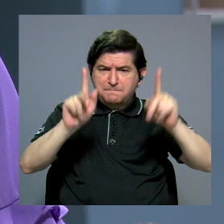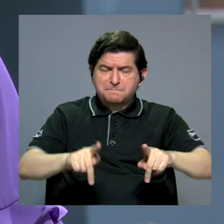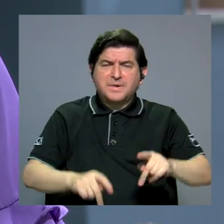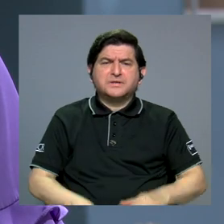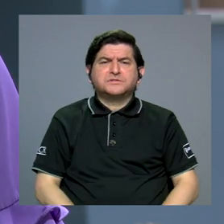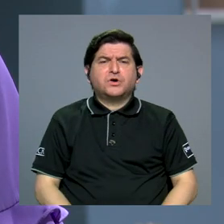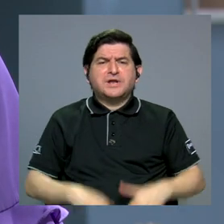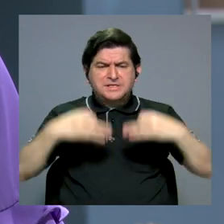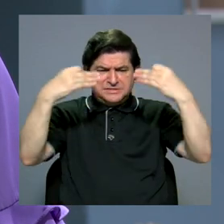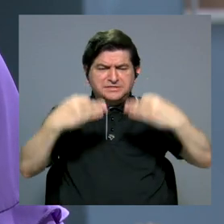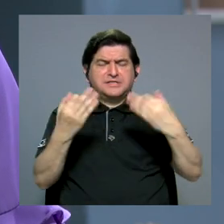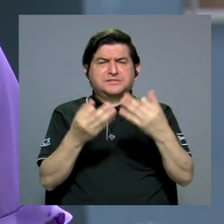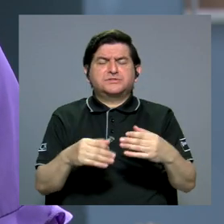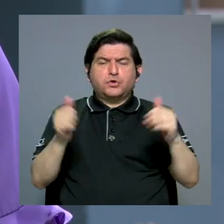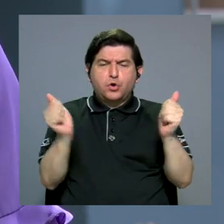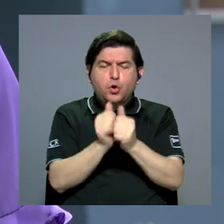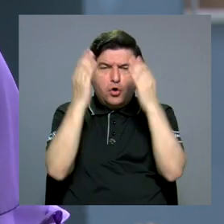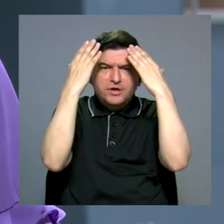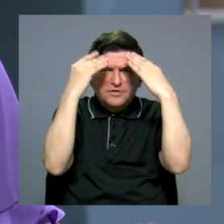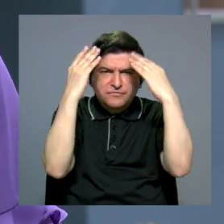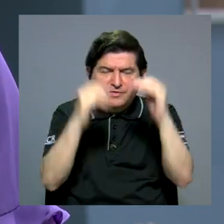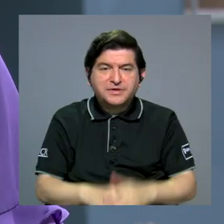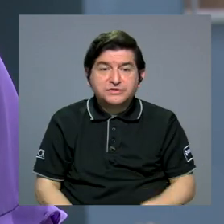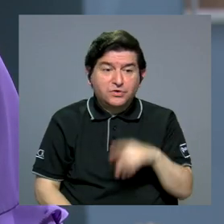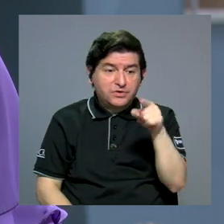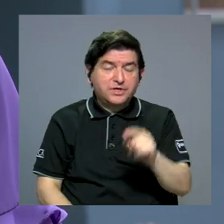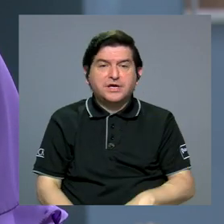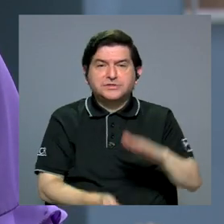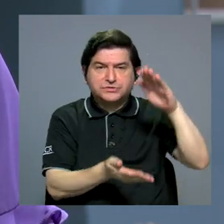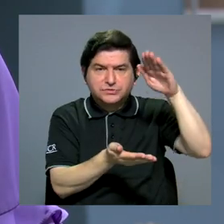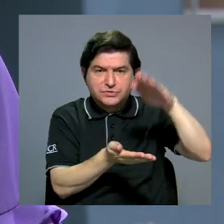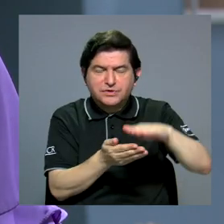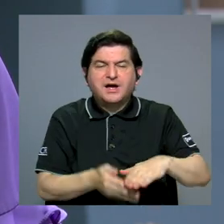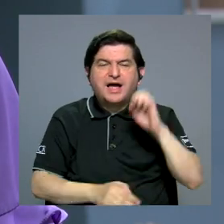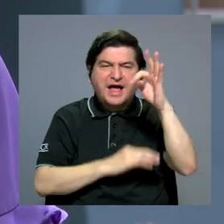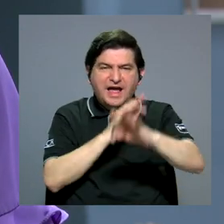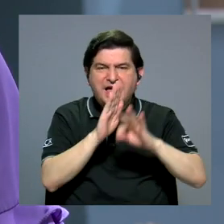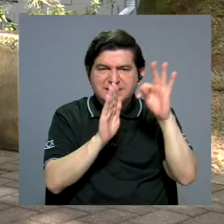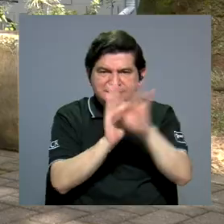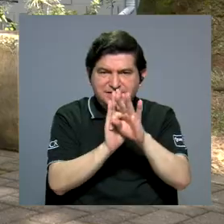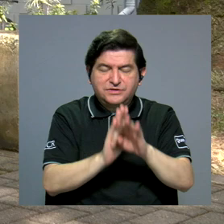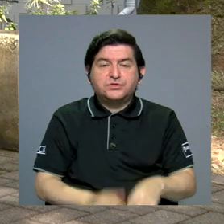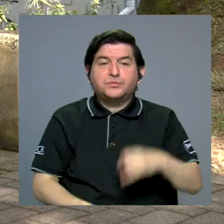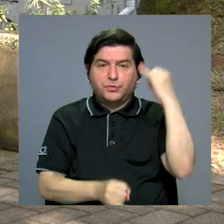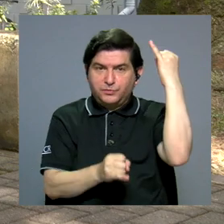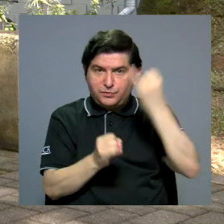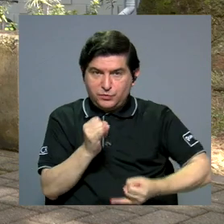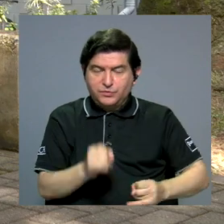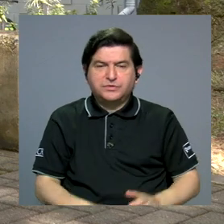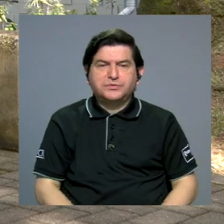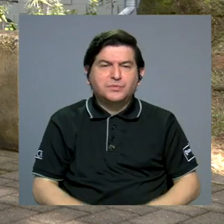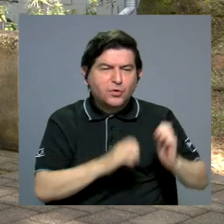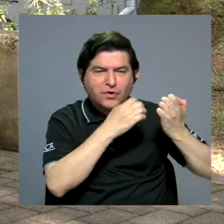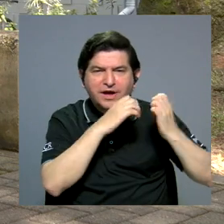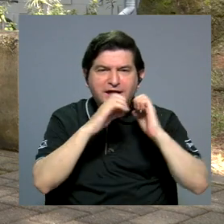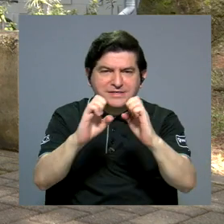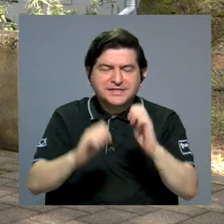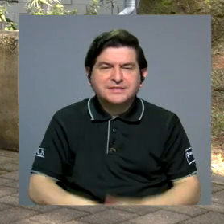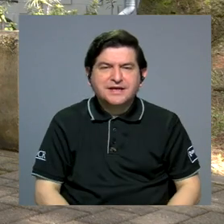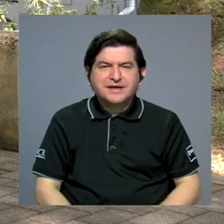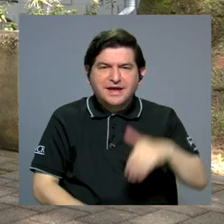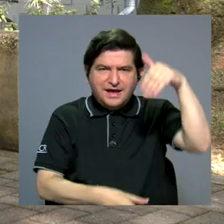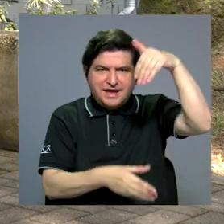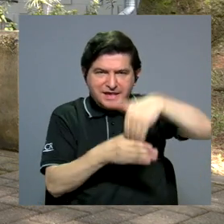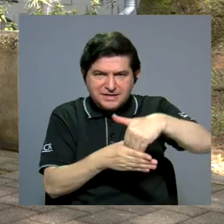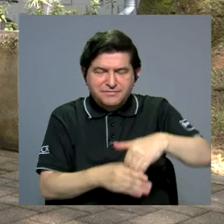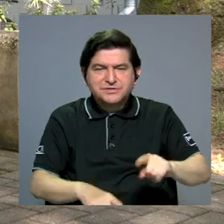las personas tomen decisiones informadas, ¿verdad? Y esto mitiga mucho el tema de los estereotipos. Y finalmente, la estrategia de